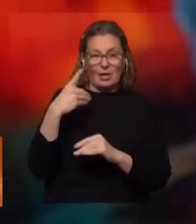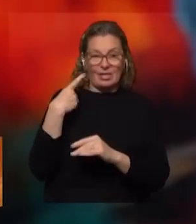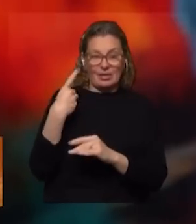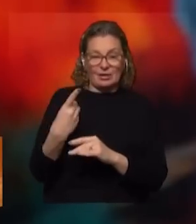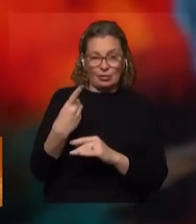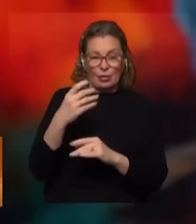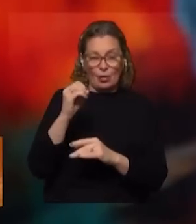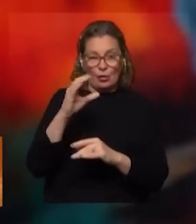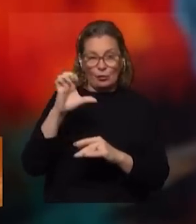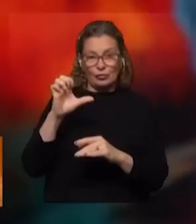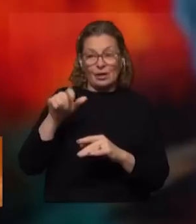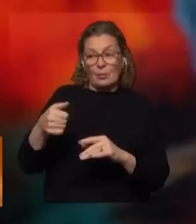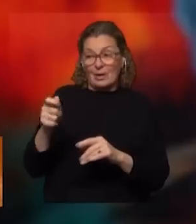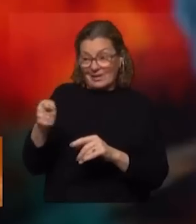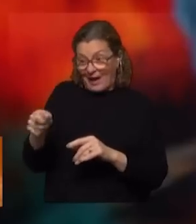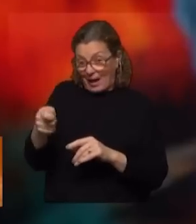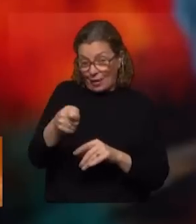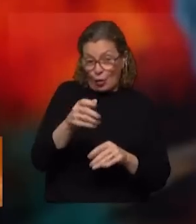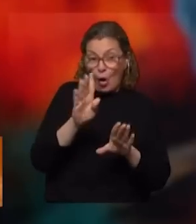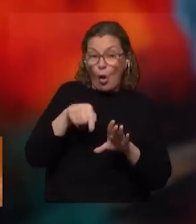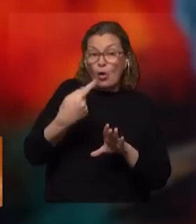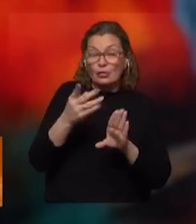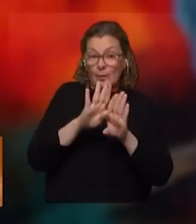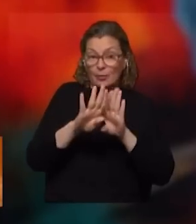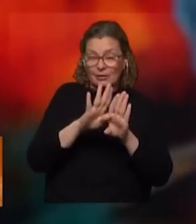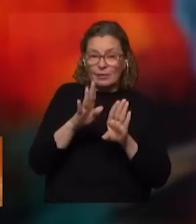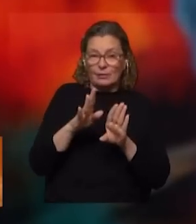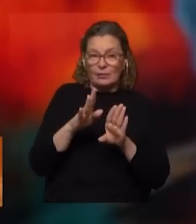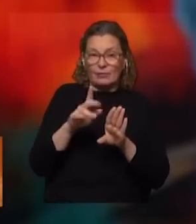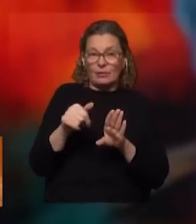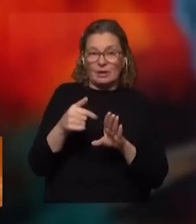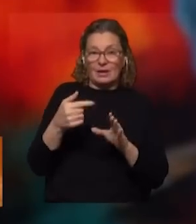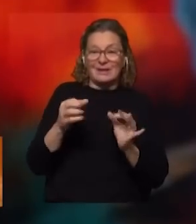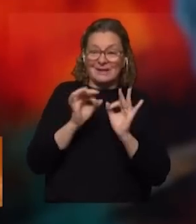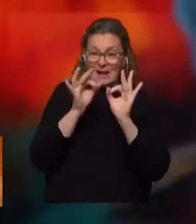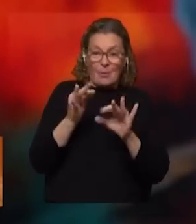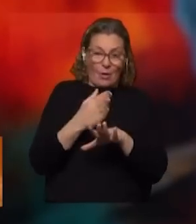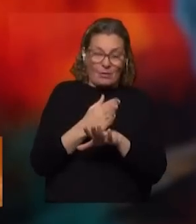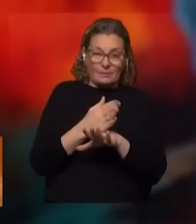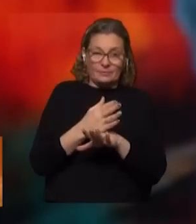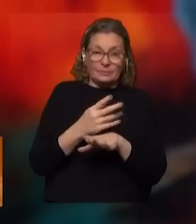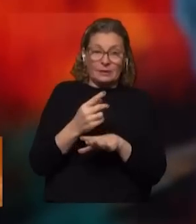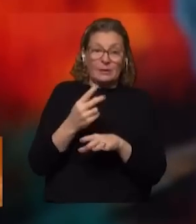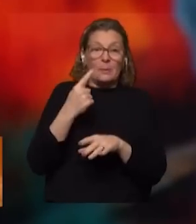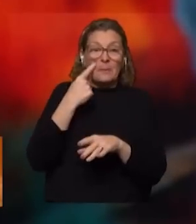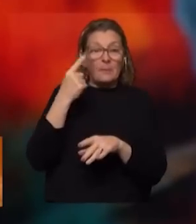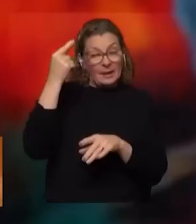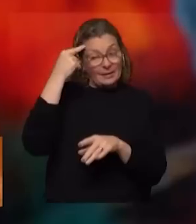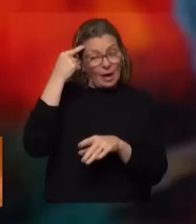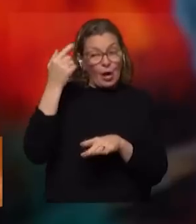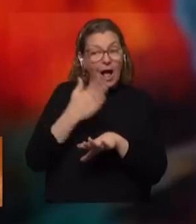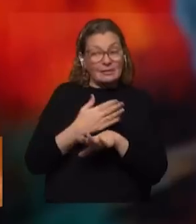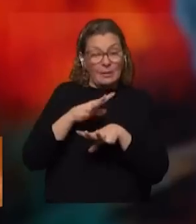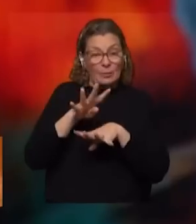OCE, posteriormente trancaron otras. No es que se fue a consecuencia de, sino que se ve que previeron que iba a haber una movilización, de hecho en